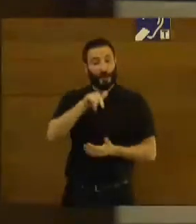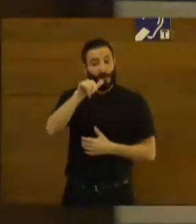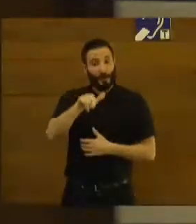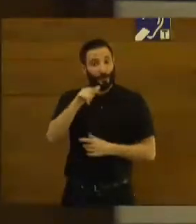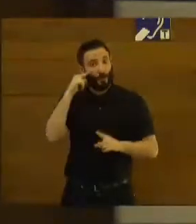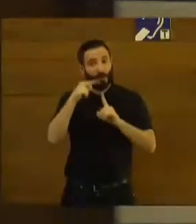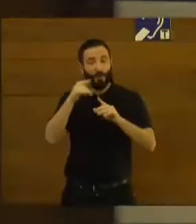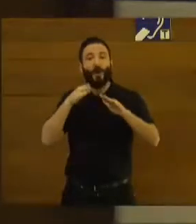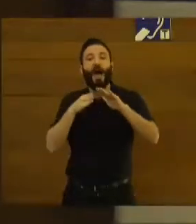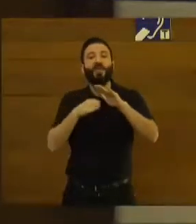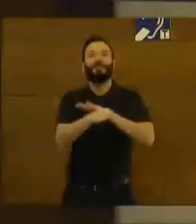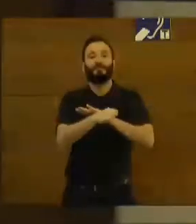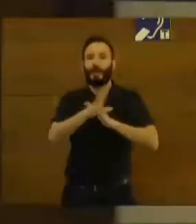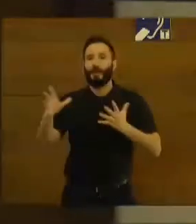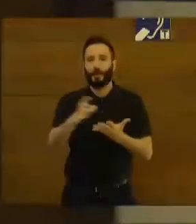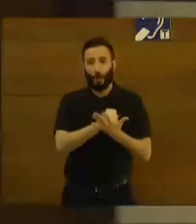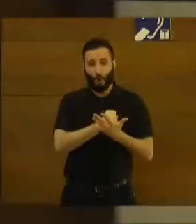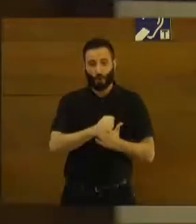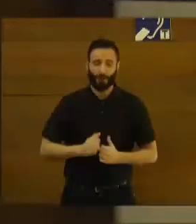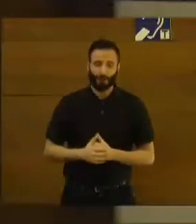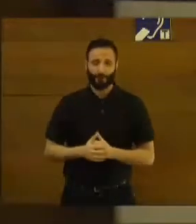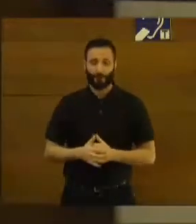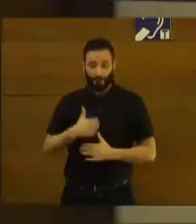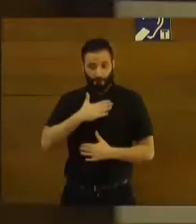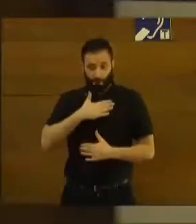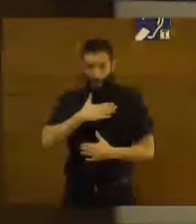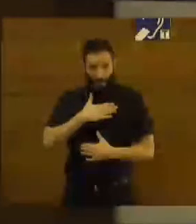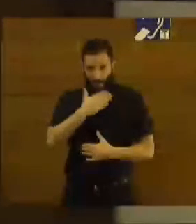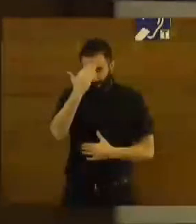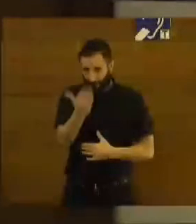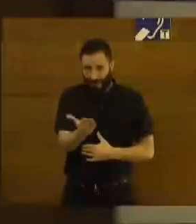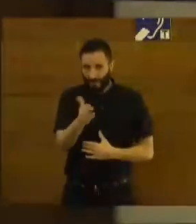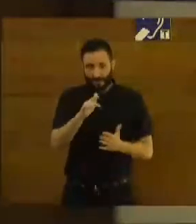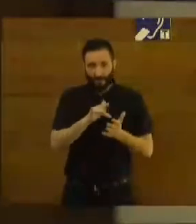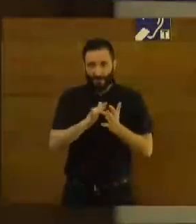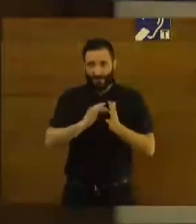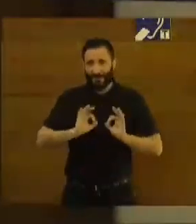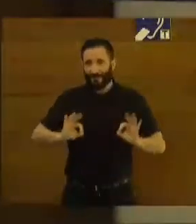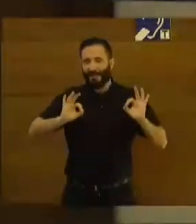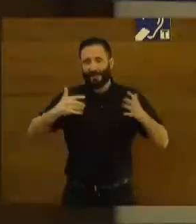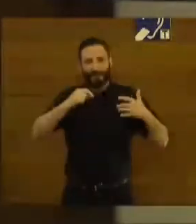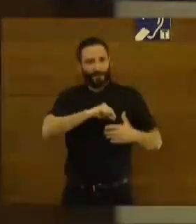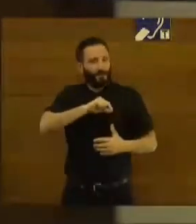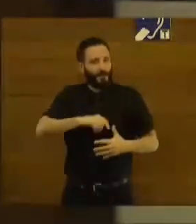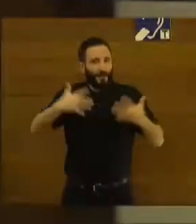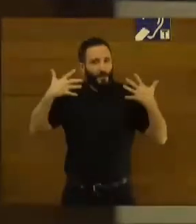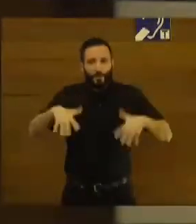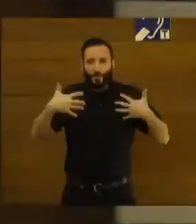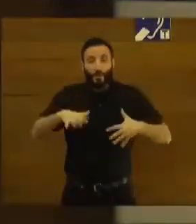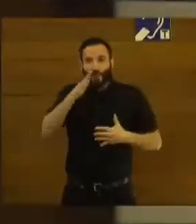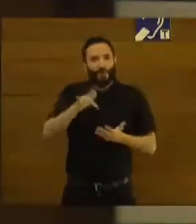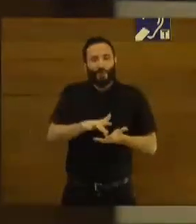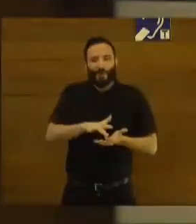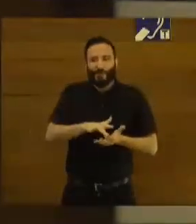su acceso para todos. Es para mí, igualmente, un especial motivo de alegría porque los miembros del